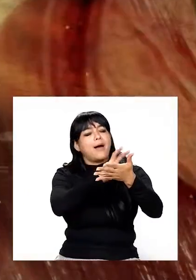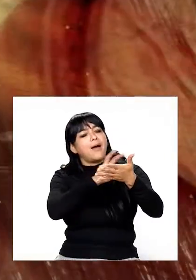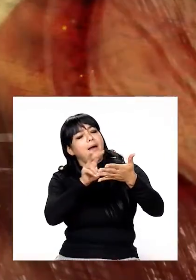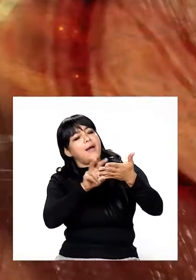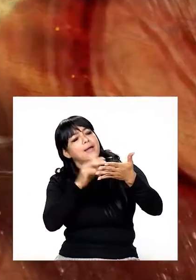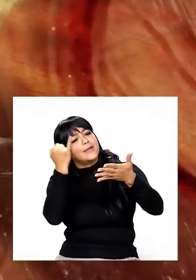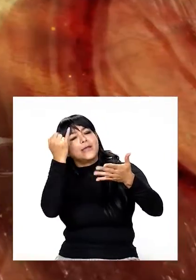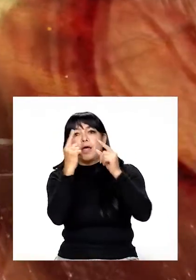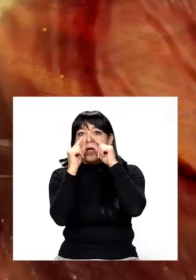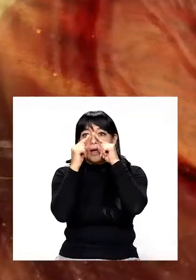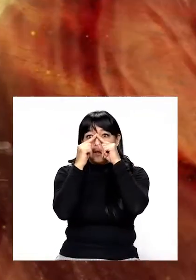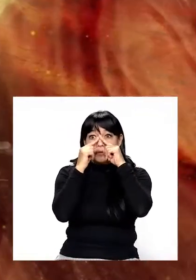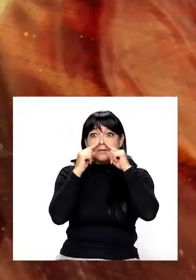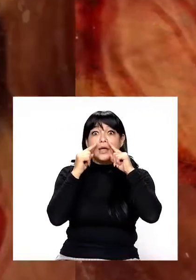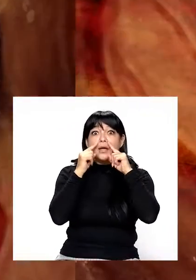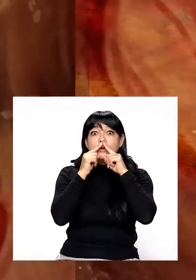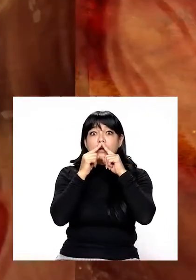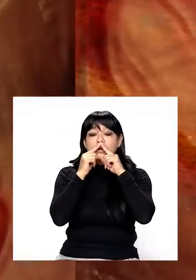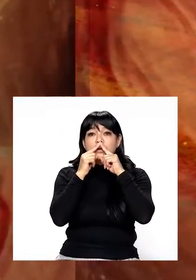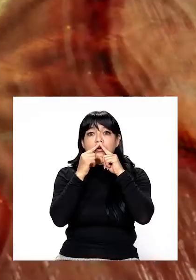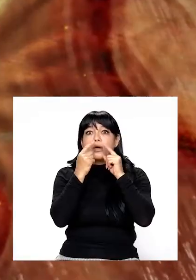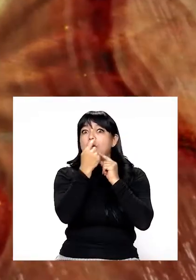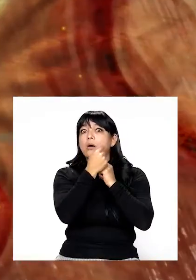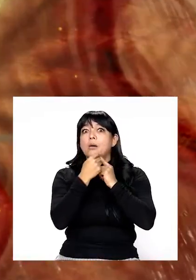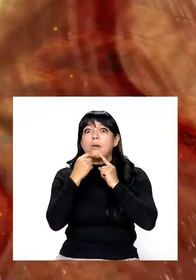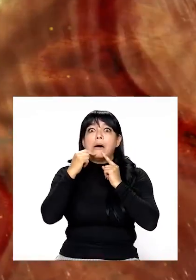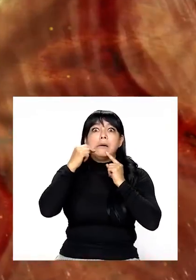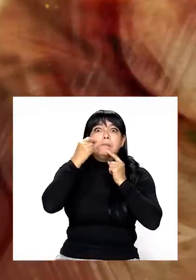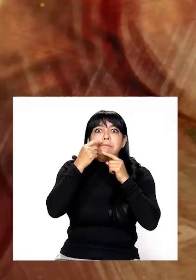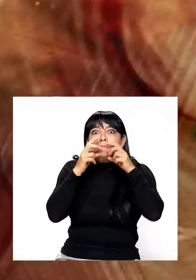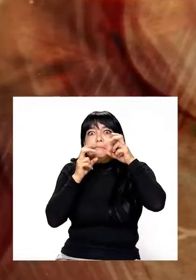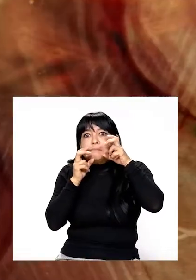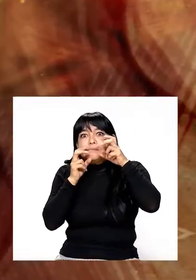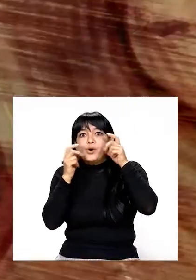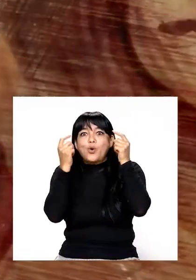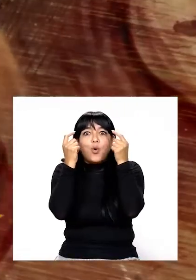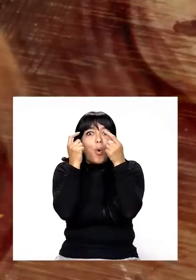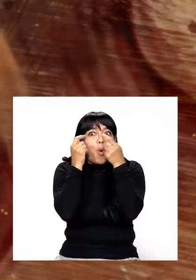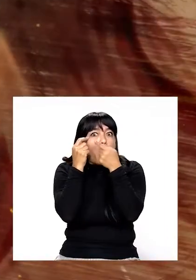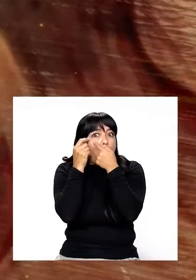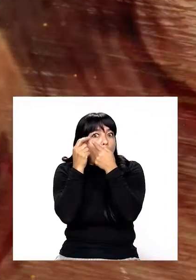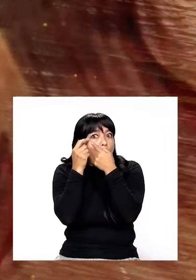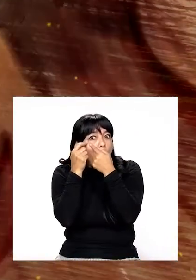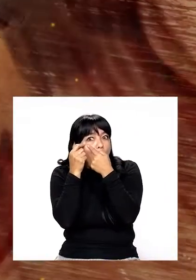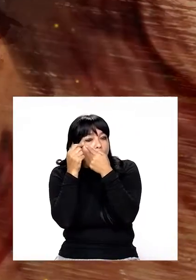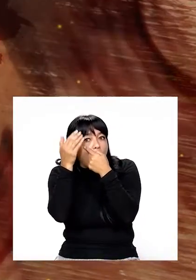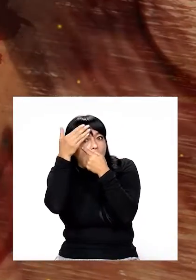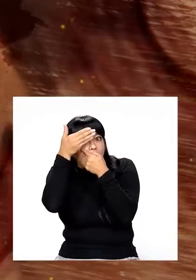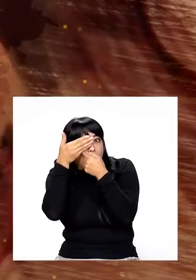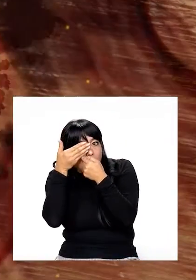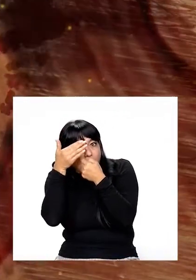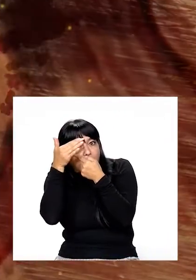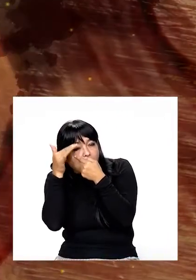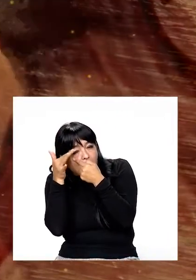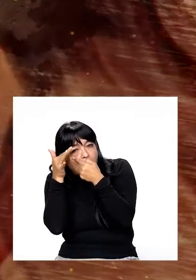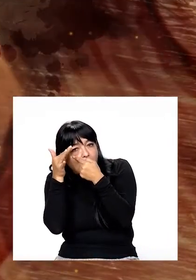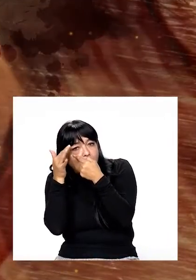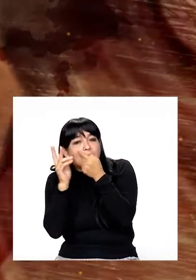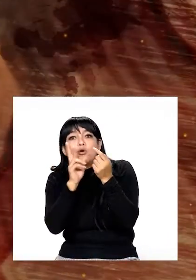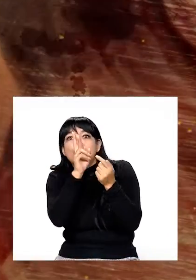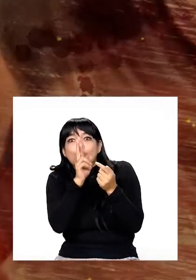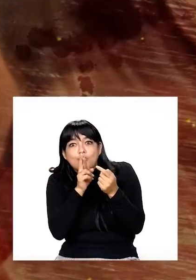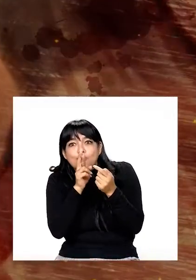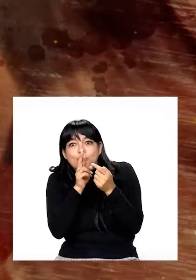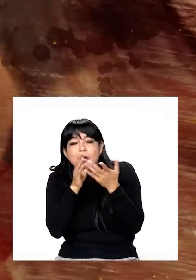lector la idea de aquella nariz piramidal, de aquella nariz de herradura, de aquel ojo izquierdo, tapado por una